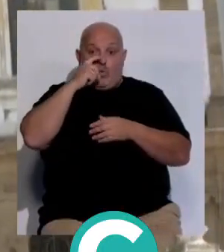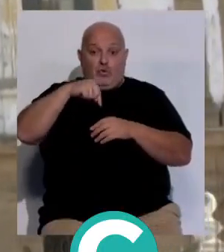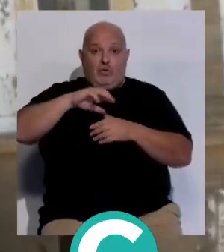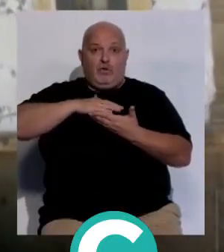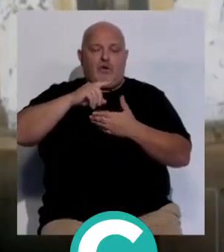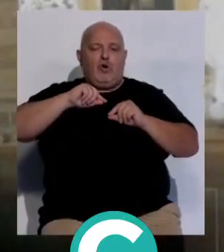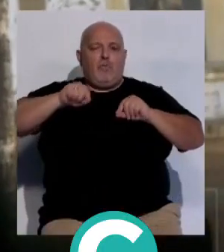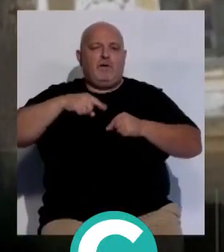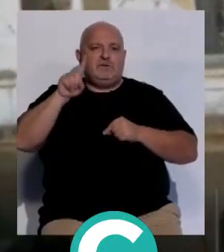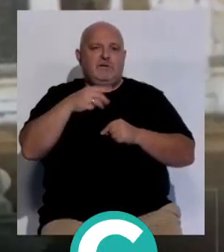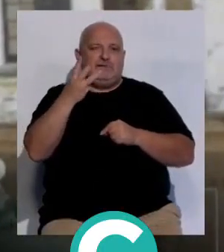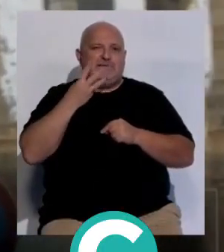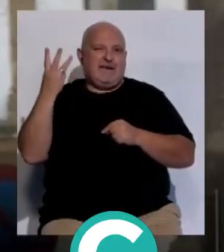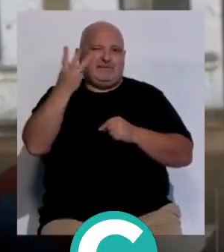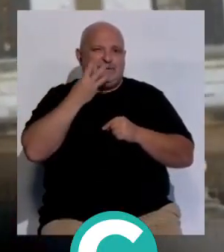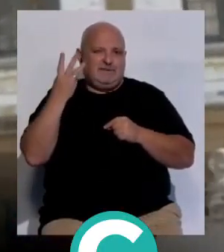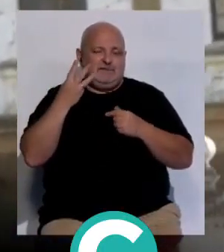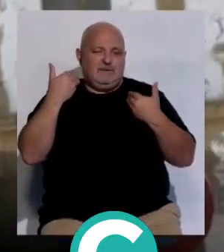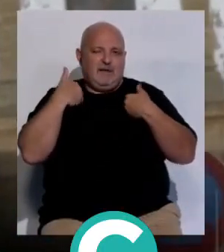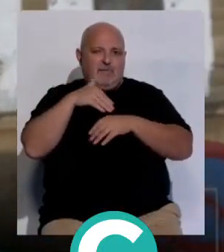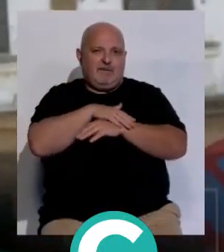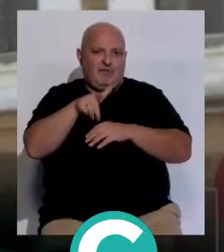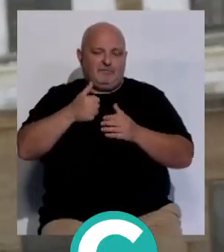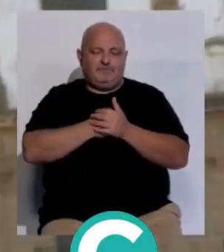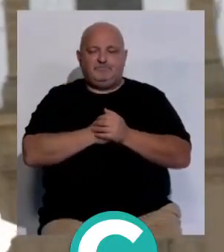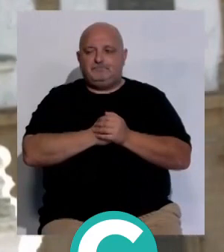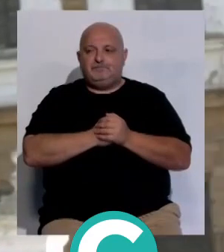se firma el convenio entre todas las instituciones implicadas